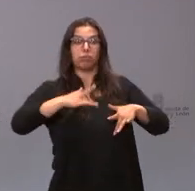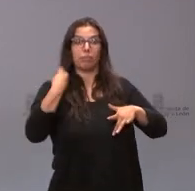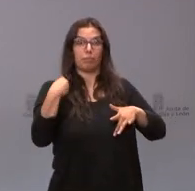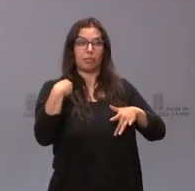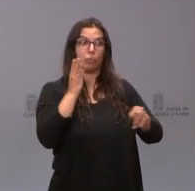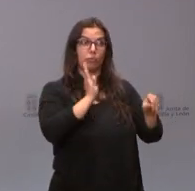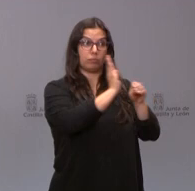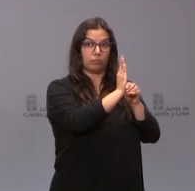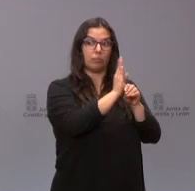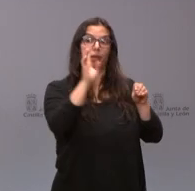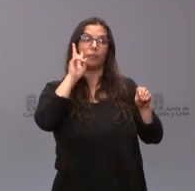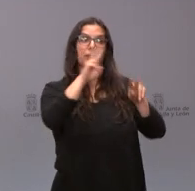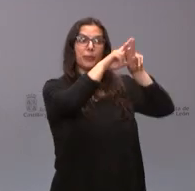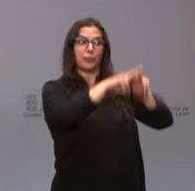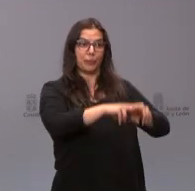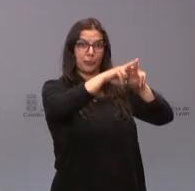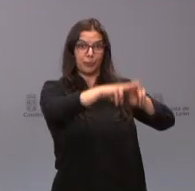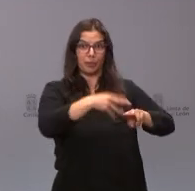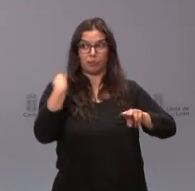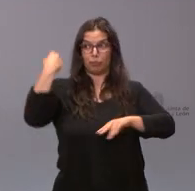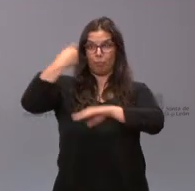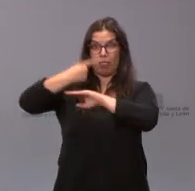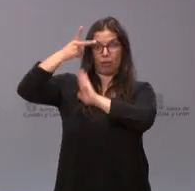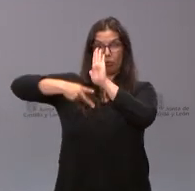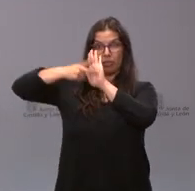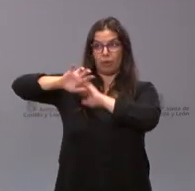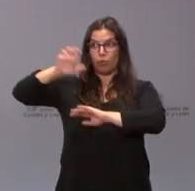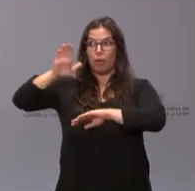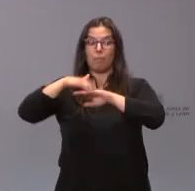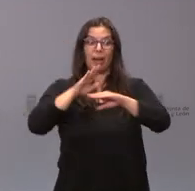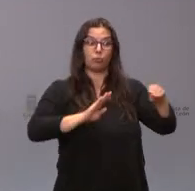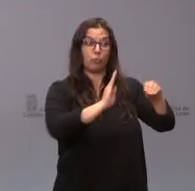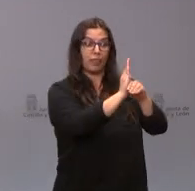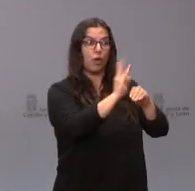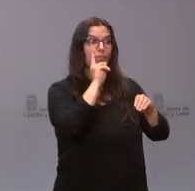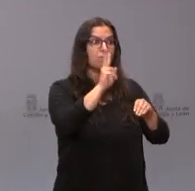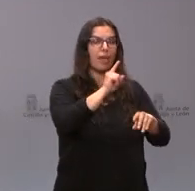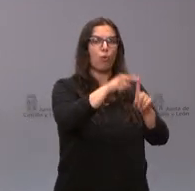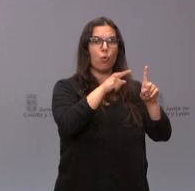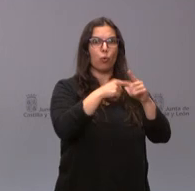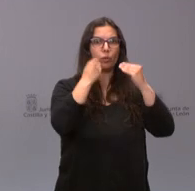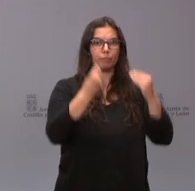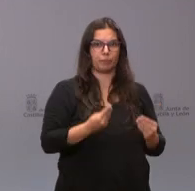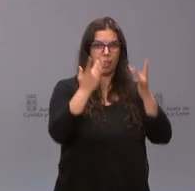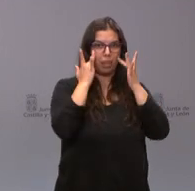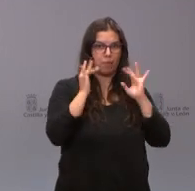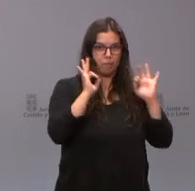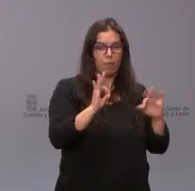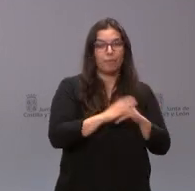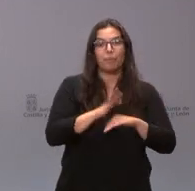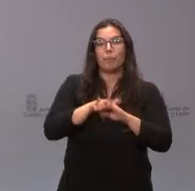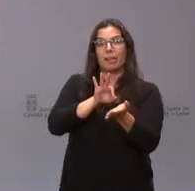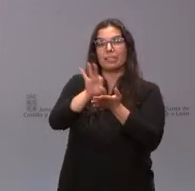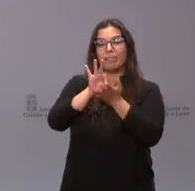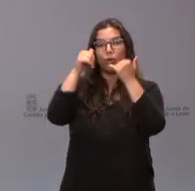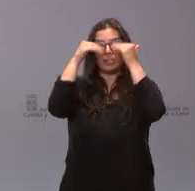europea para garantizar el destino adecuado de todos estos fondos. Para el Servicio de Atención de Llamadas de